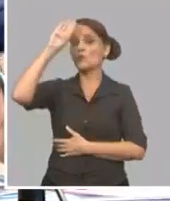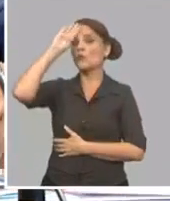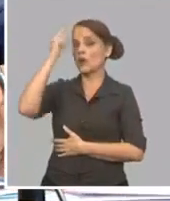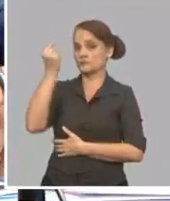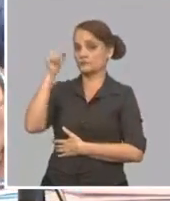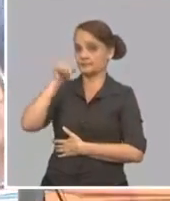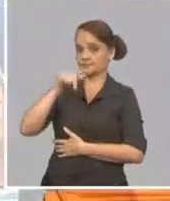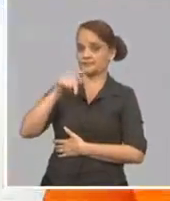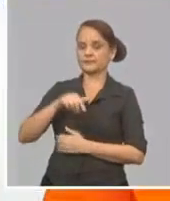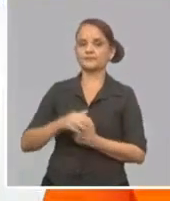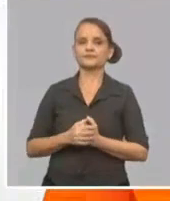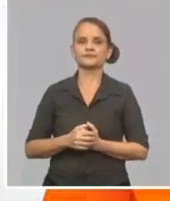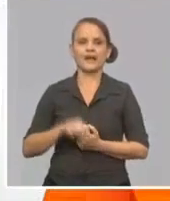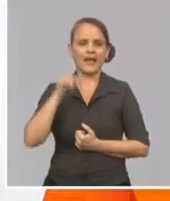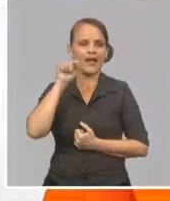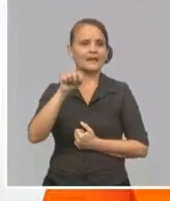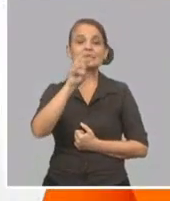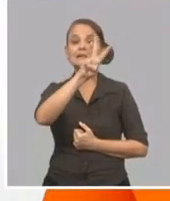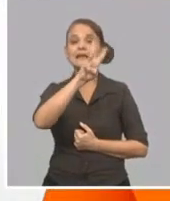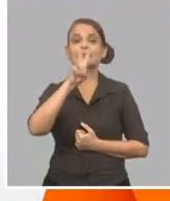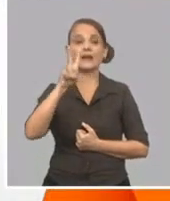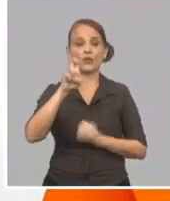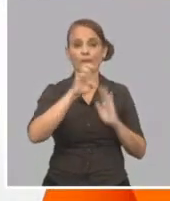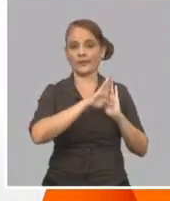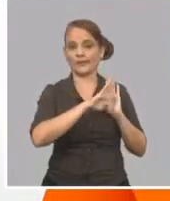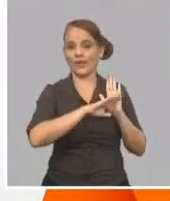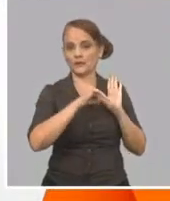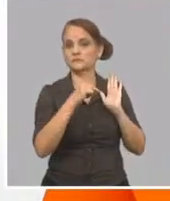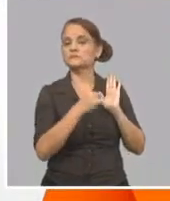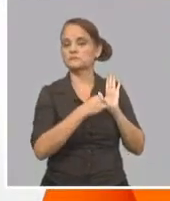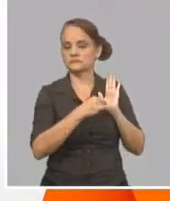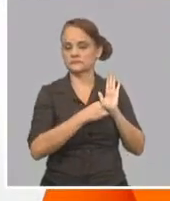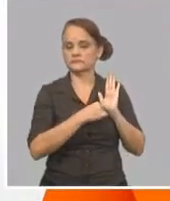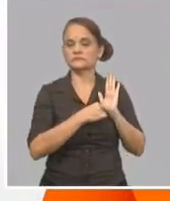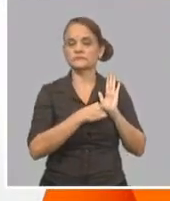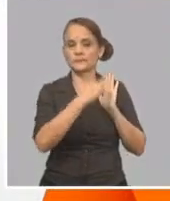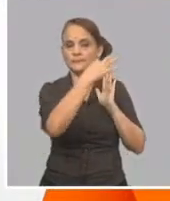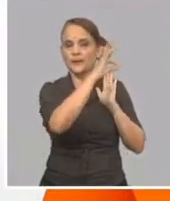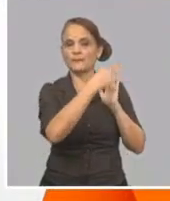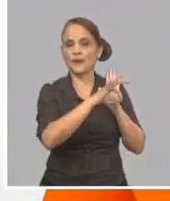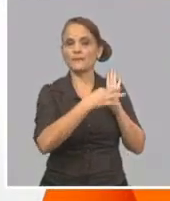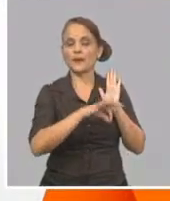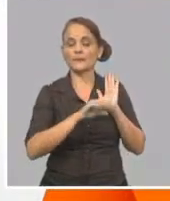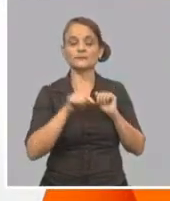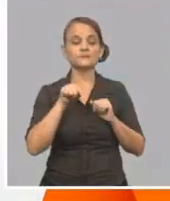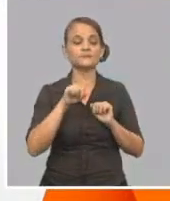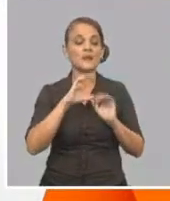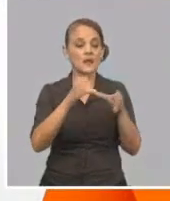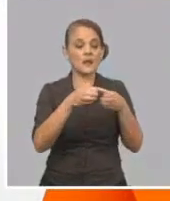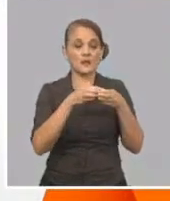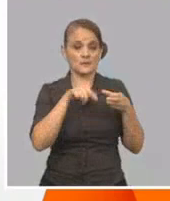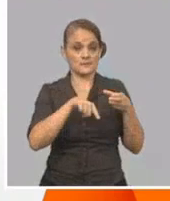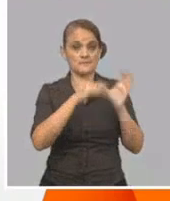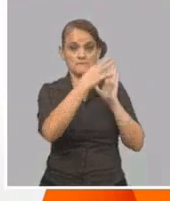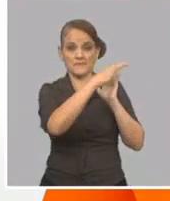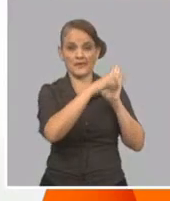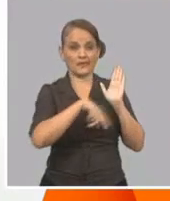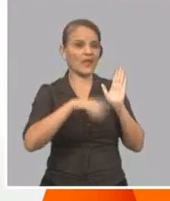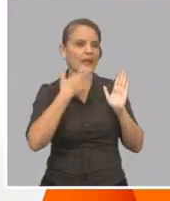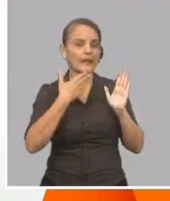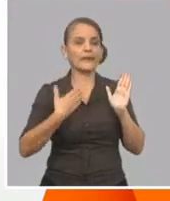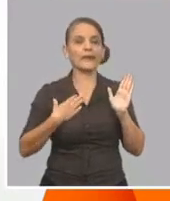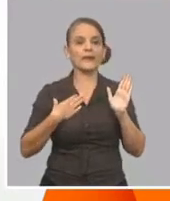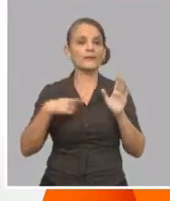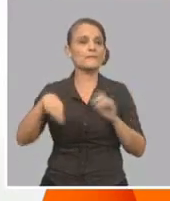estrategia 32 medidas. Es un grupo de medidas, un grupo de medidas está encaminada a perfeccionar las